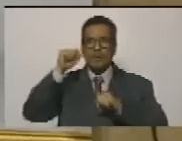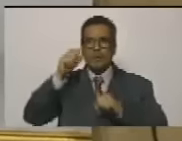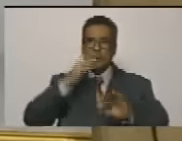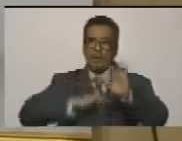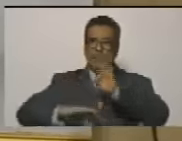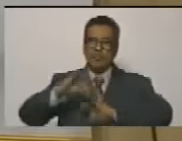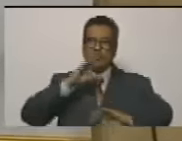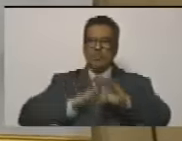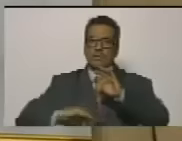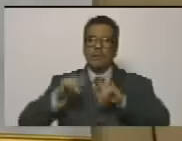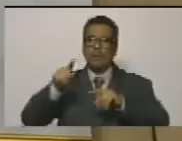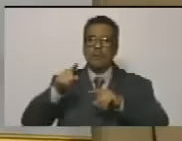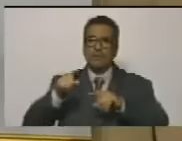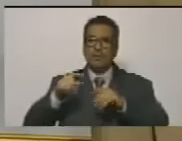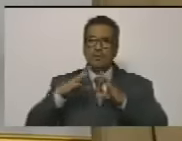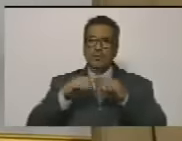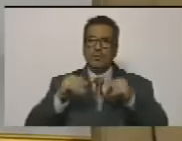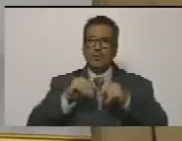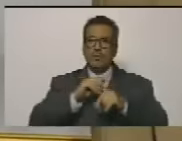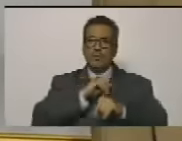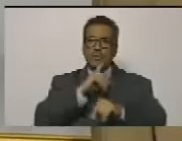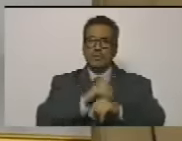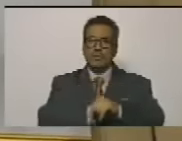preparen porque vamos con todo